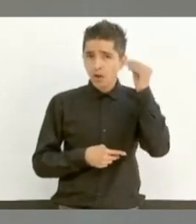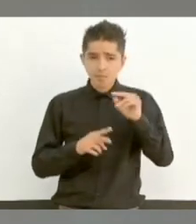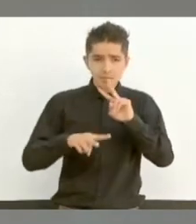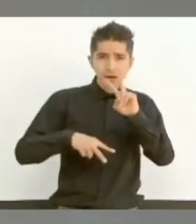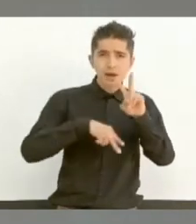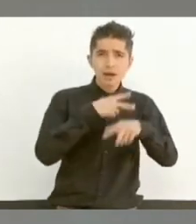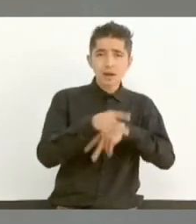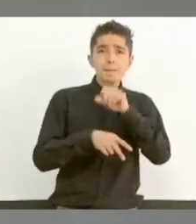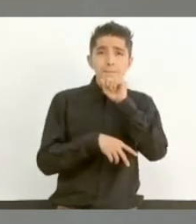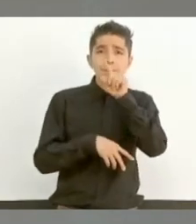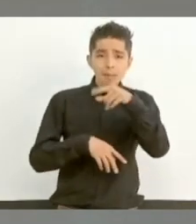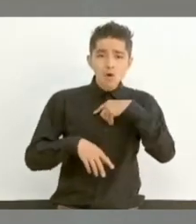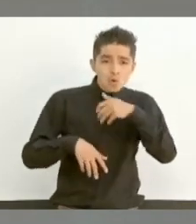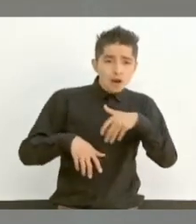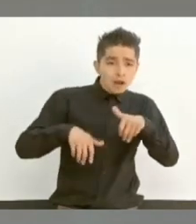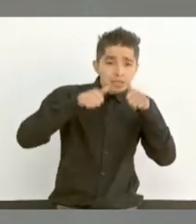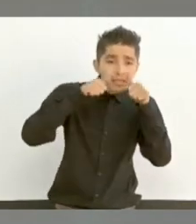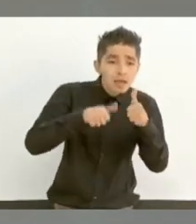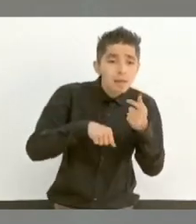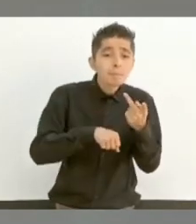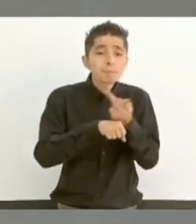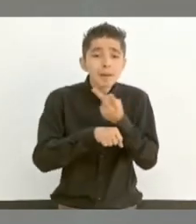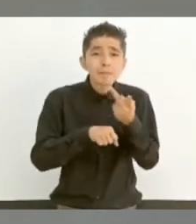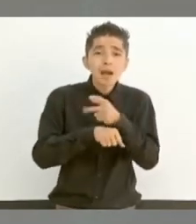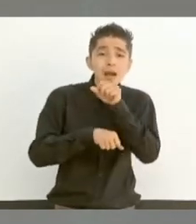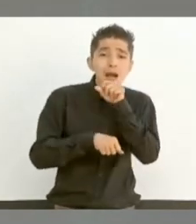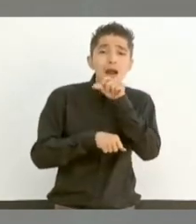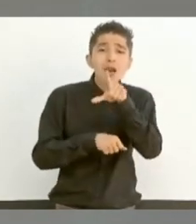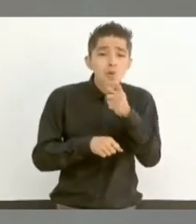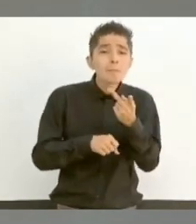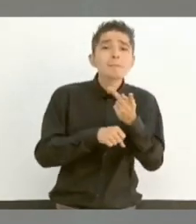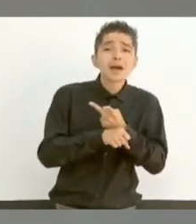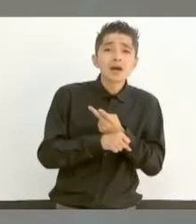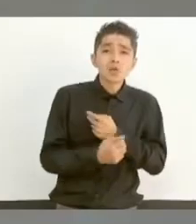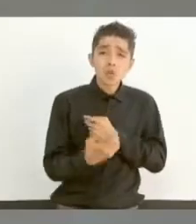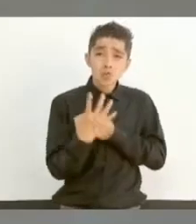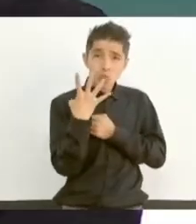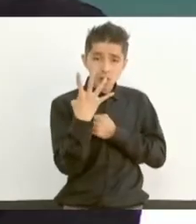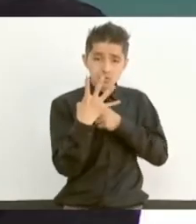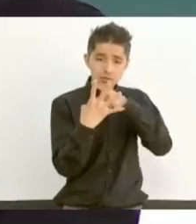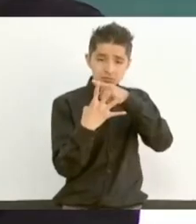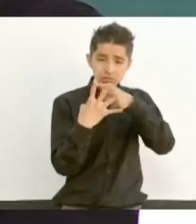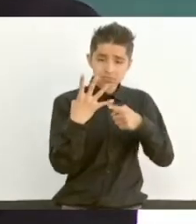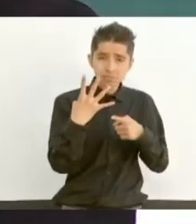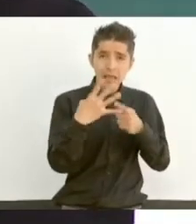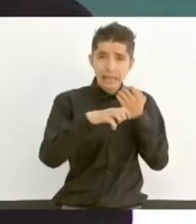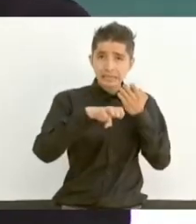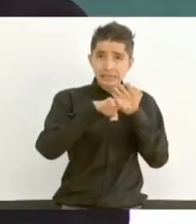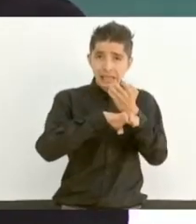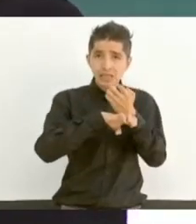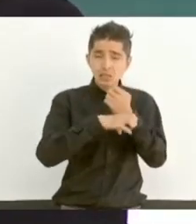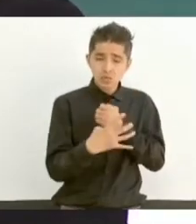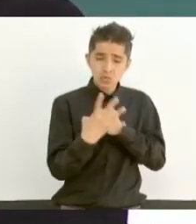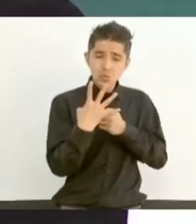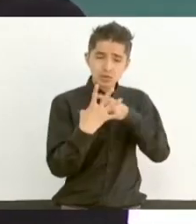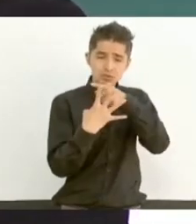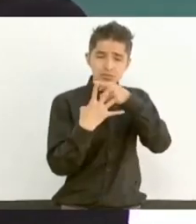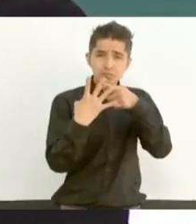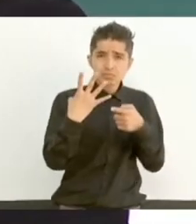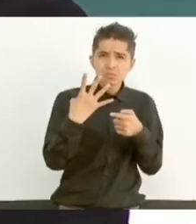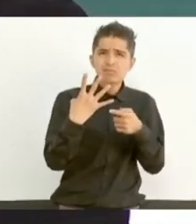muy pendientes de lo que sucede en Jalisco. Son cuatro estados donde